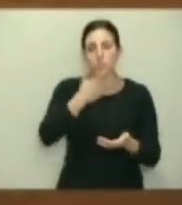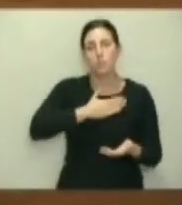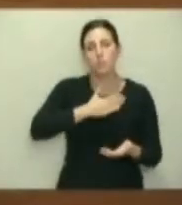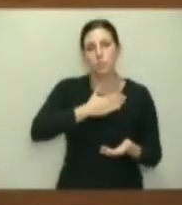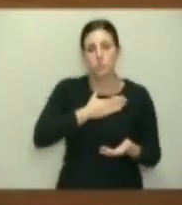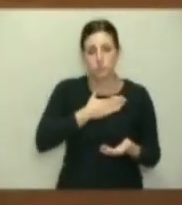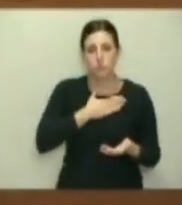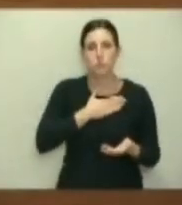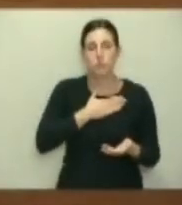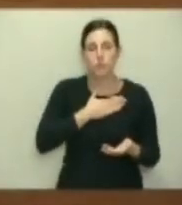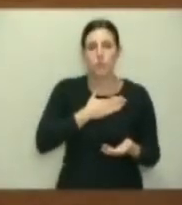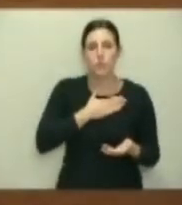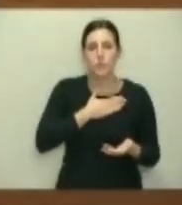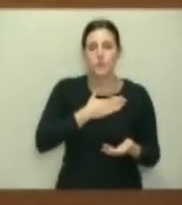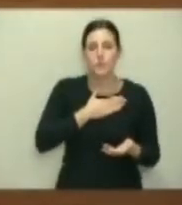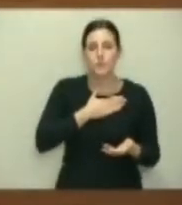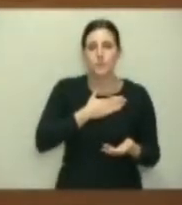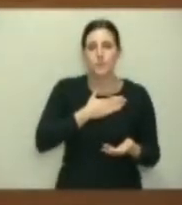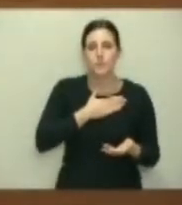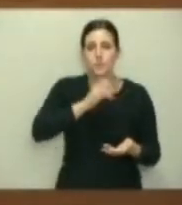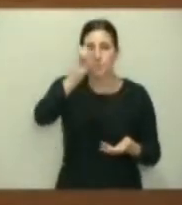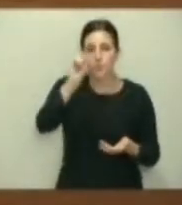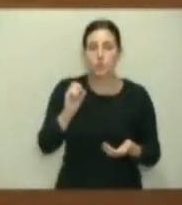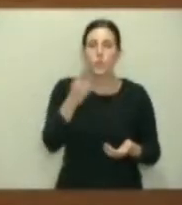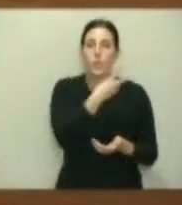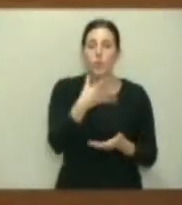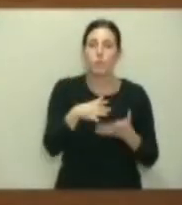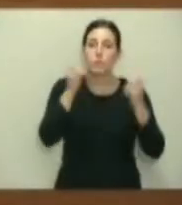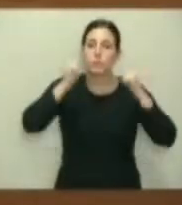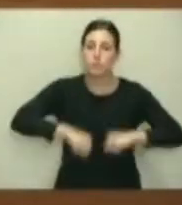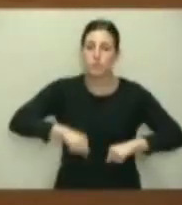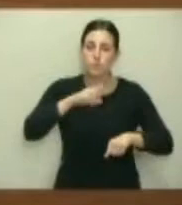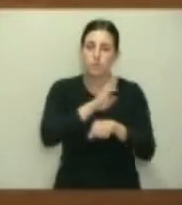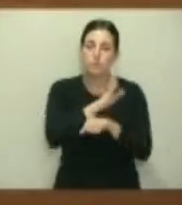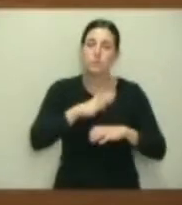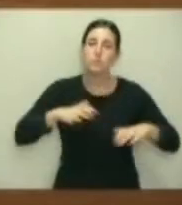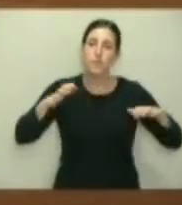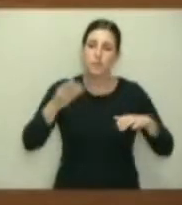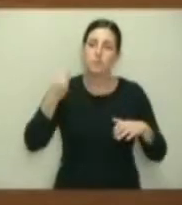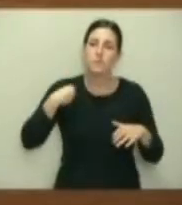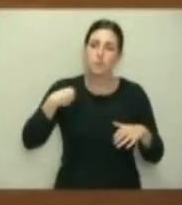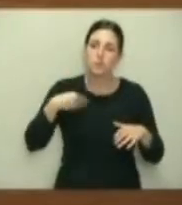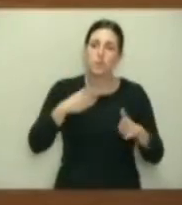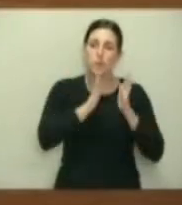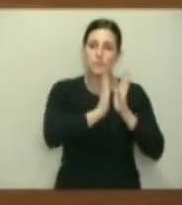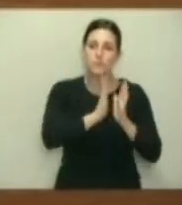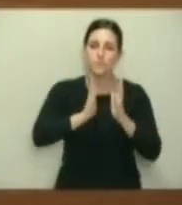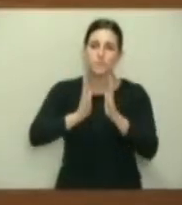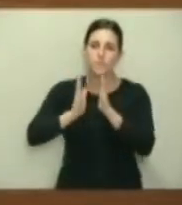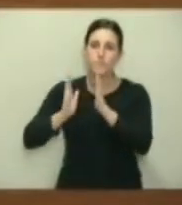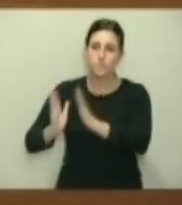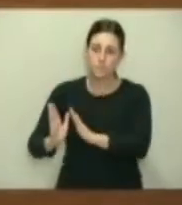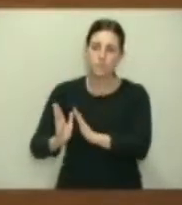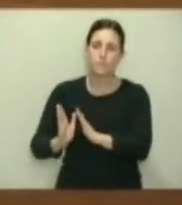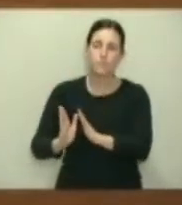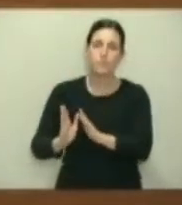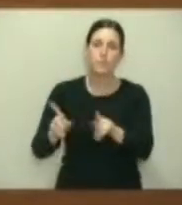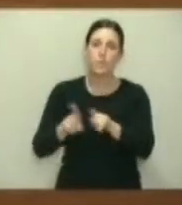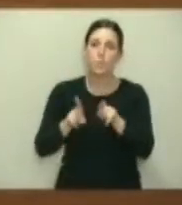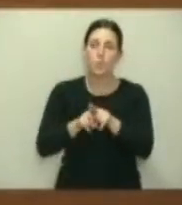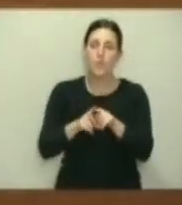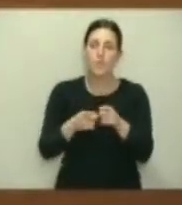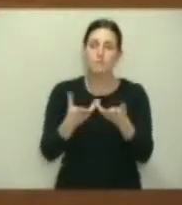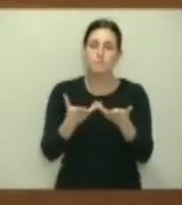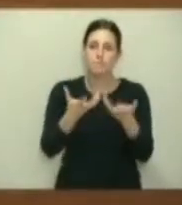esta resolución aprobada en esta Cámara, era la sistematización. Necesitábamos sistematizar para ganar en